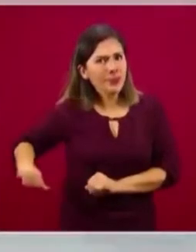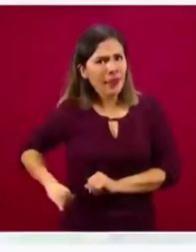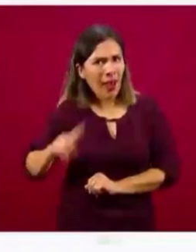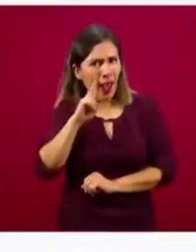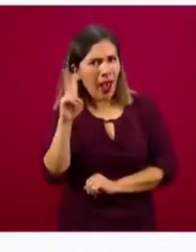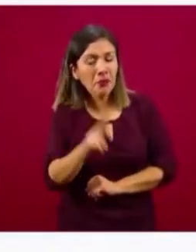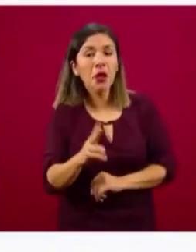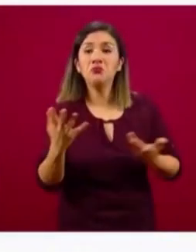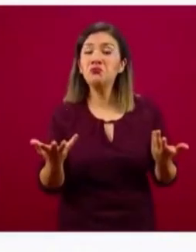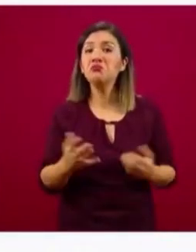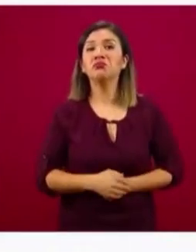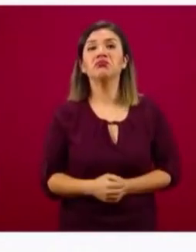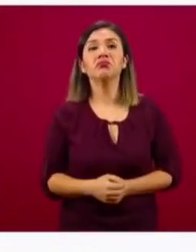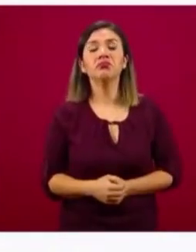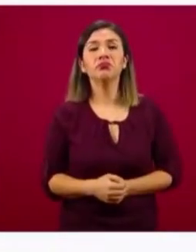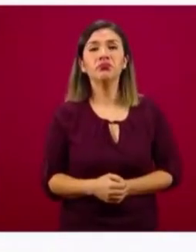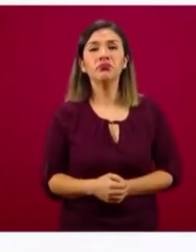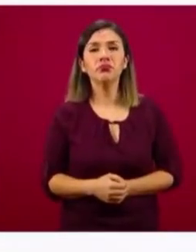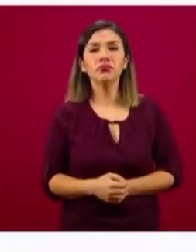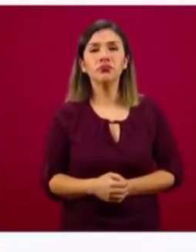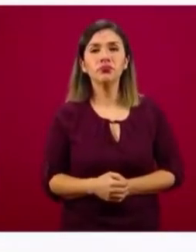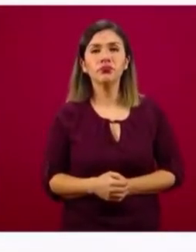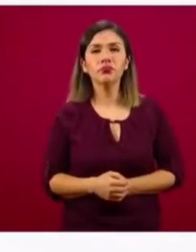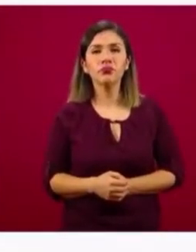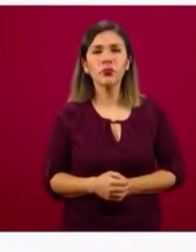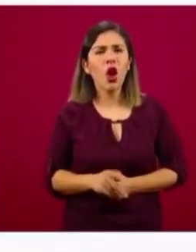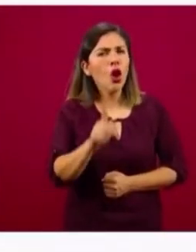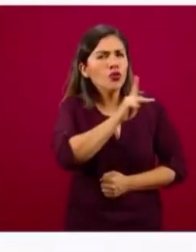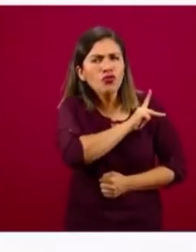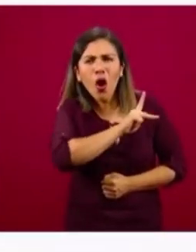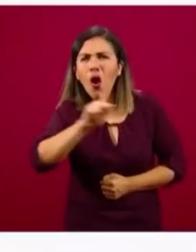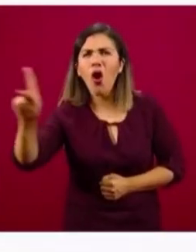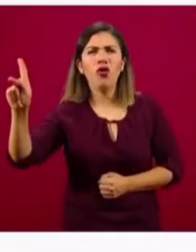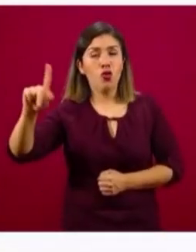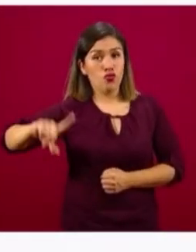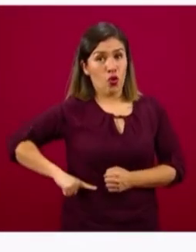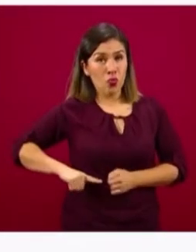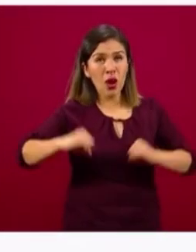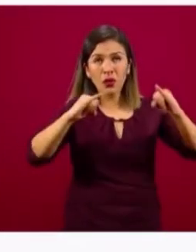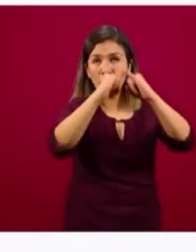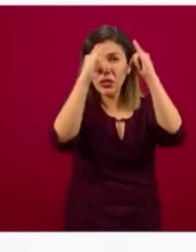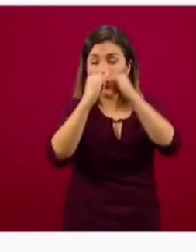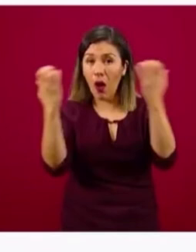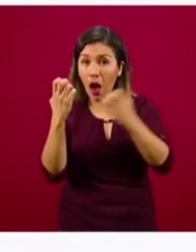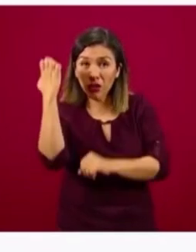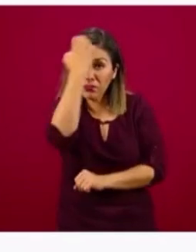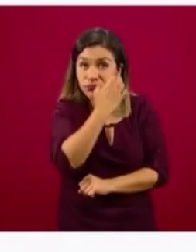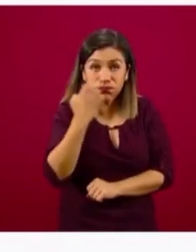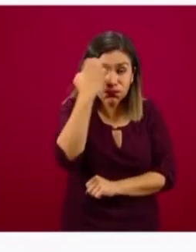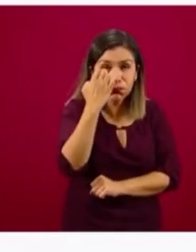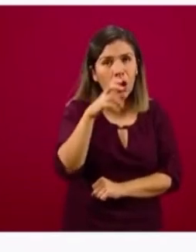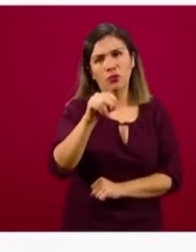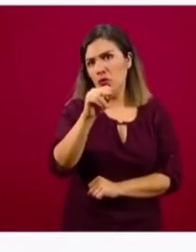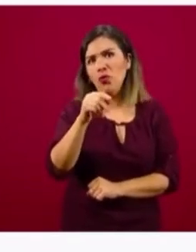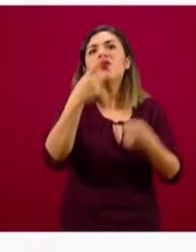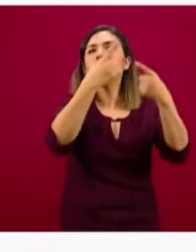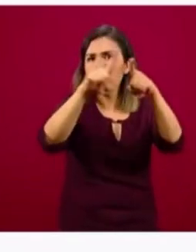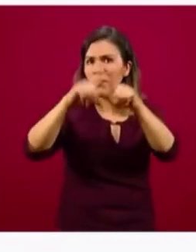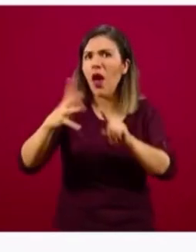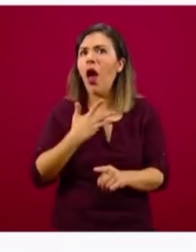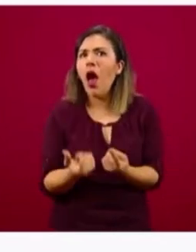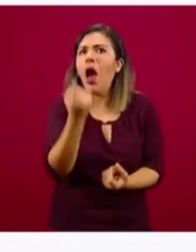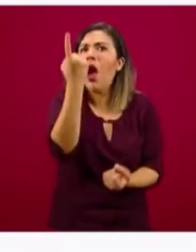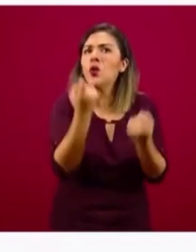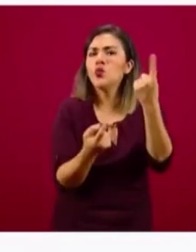bueno, no todo el conjunto de las dependencias del gobierno federal inspeccionan, hay diferentes atribuciones que tenemos. Al momento